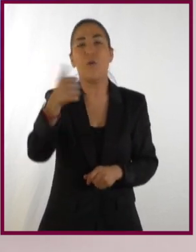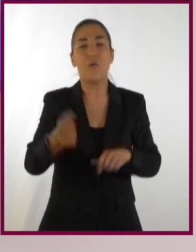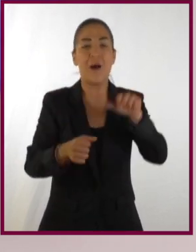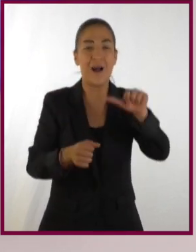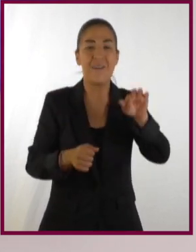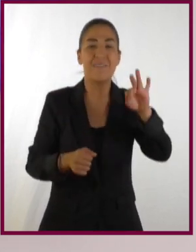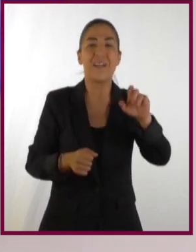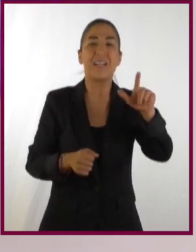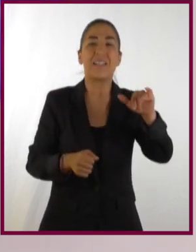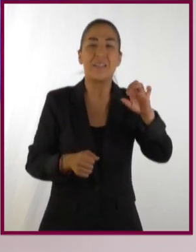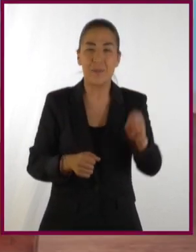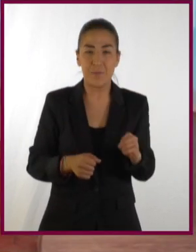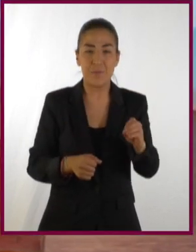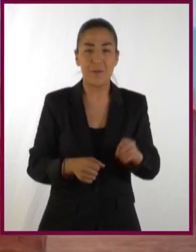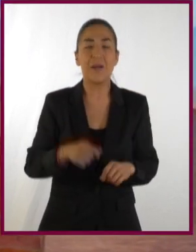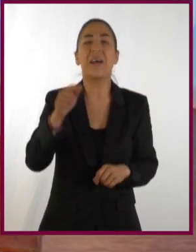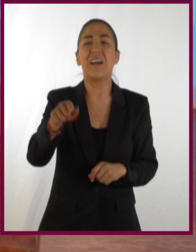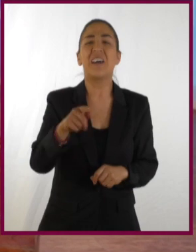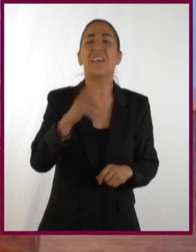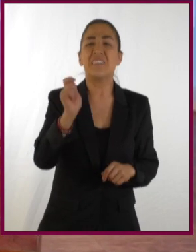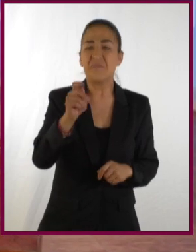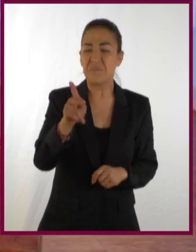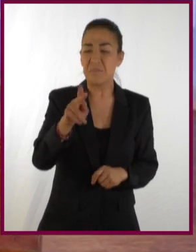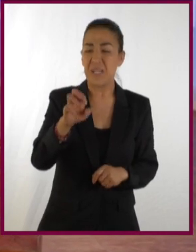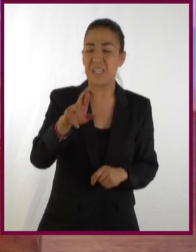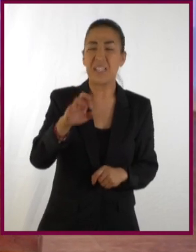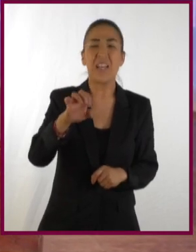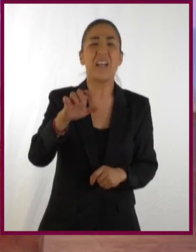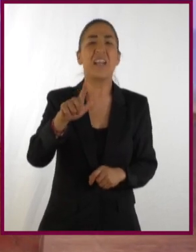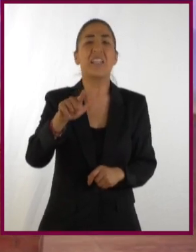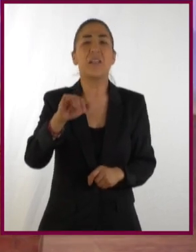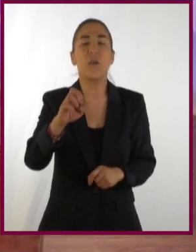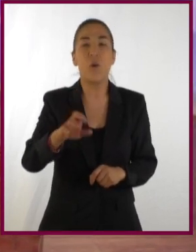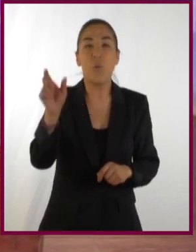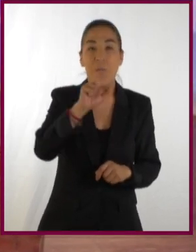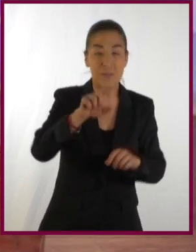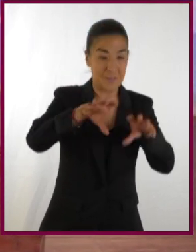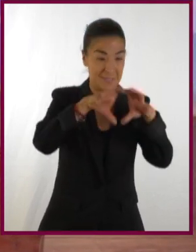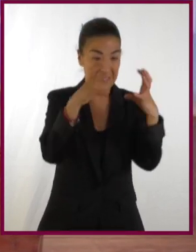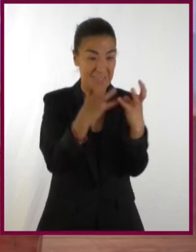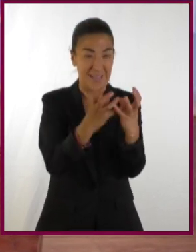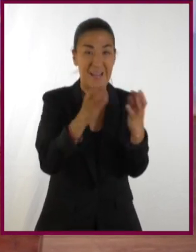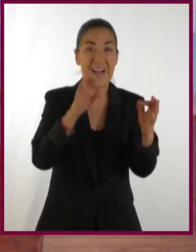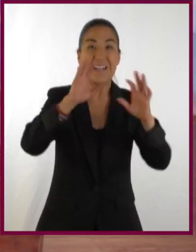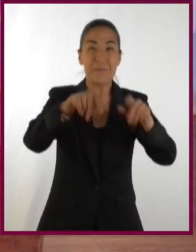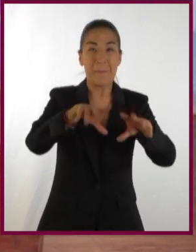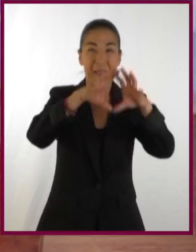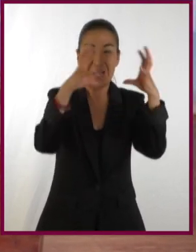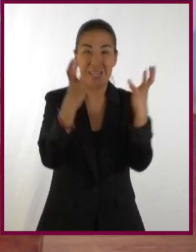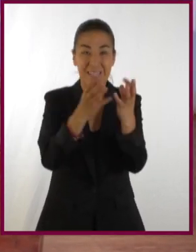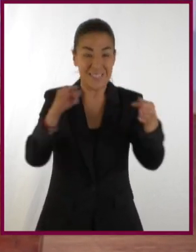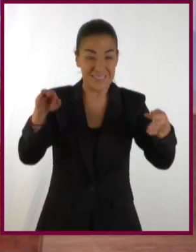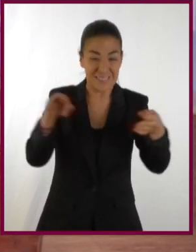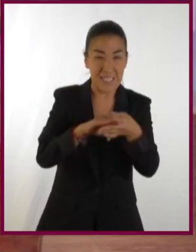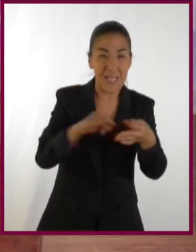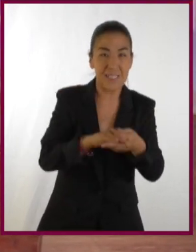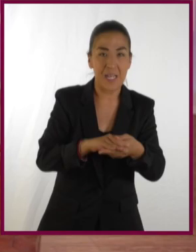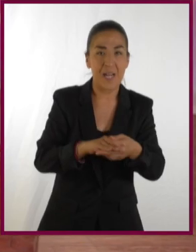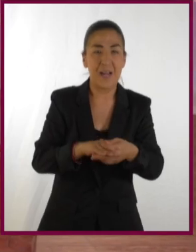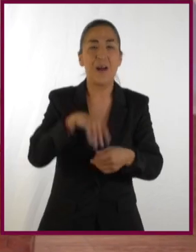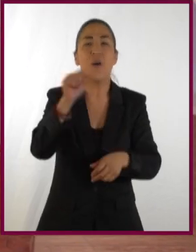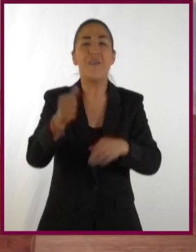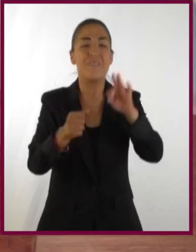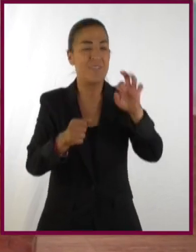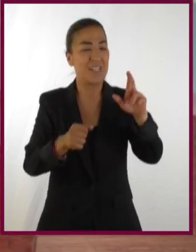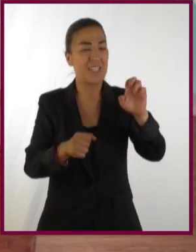perihelio y el afelio. Ah, sí, sí, sí. El perihelio es cuando el planeta está cerca y el afelio es cuando está lejos.